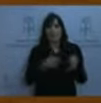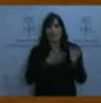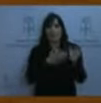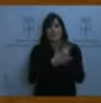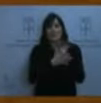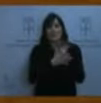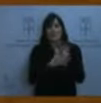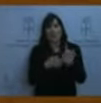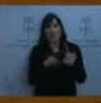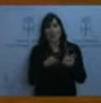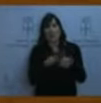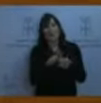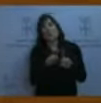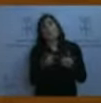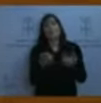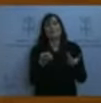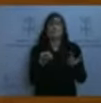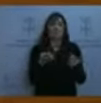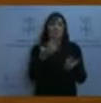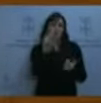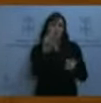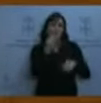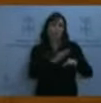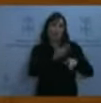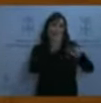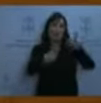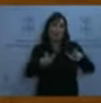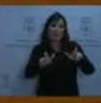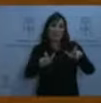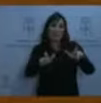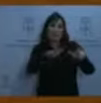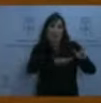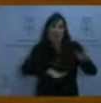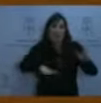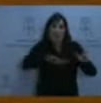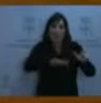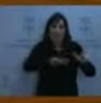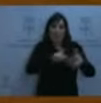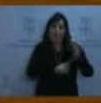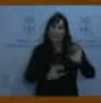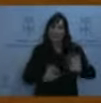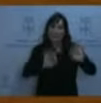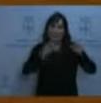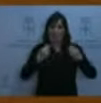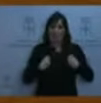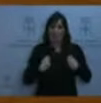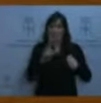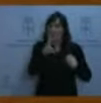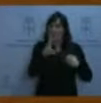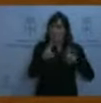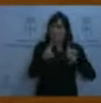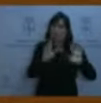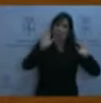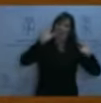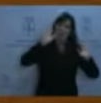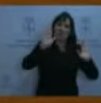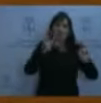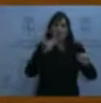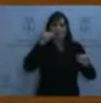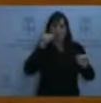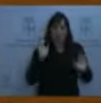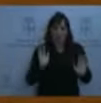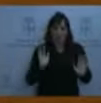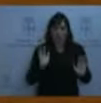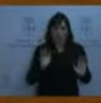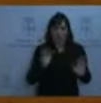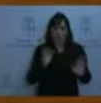determinadas zonas de España, que no derechos, privilegios de tipo económico. Y apuntala diferencias históricas muy